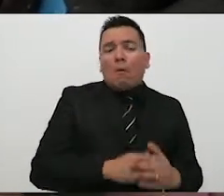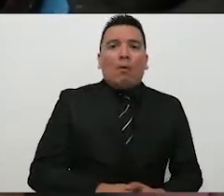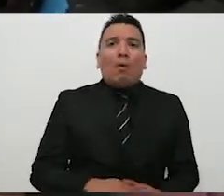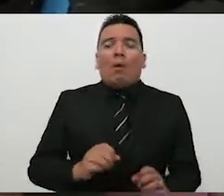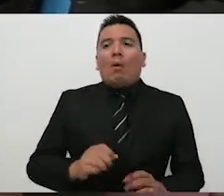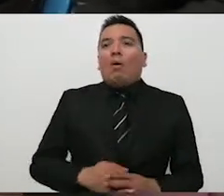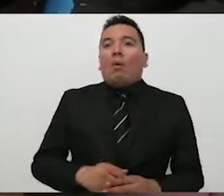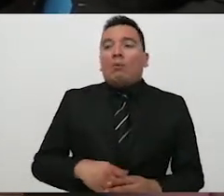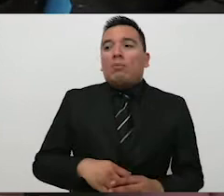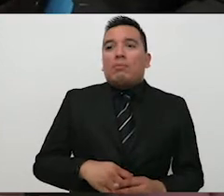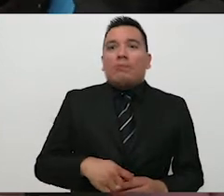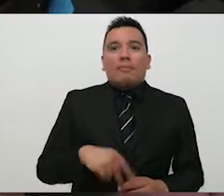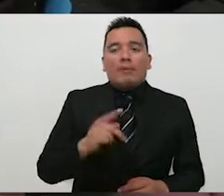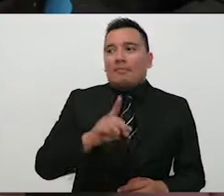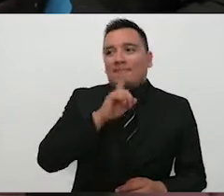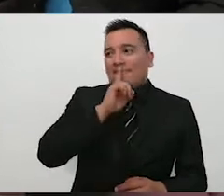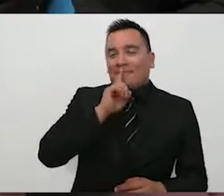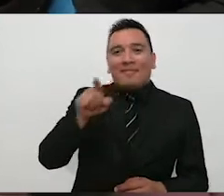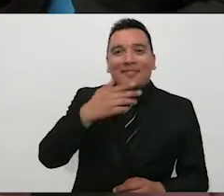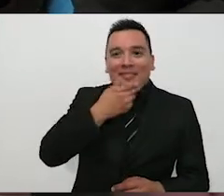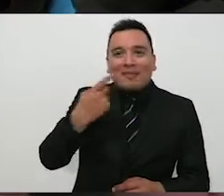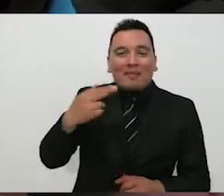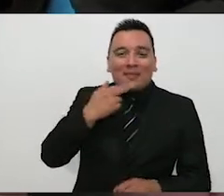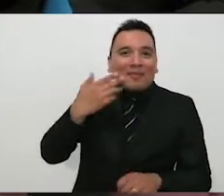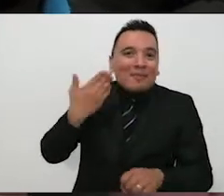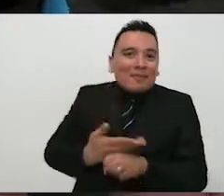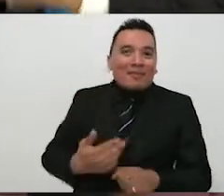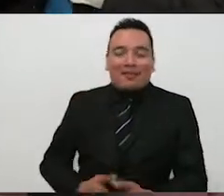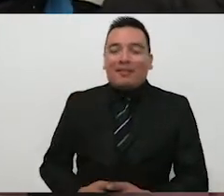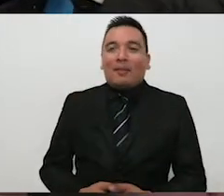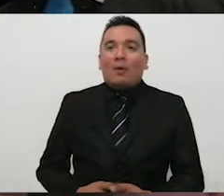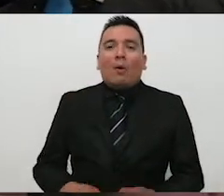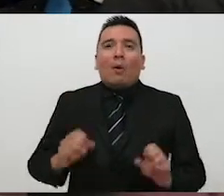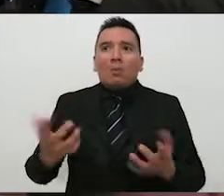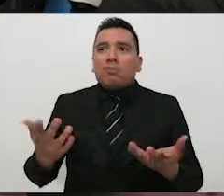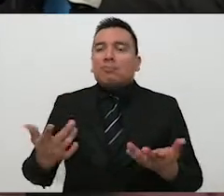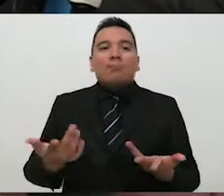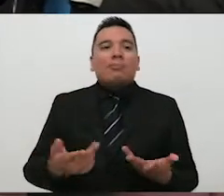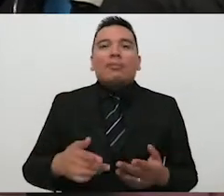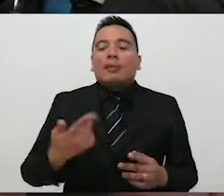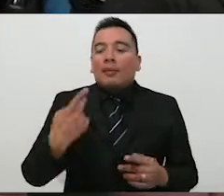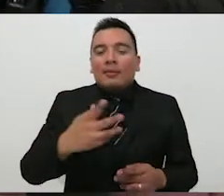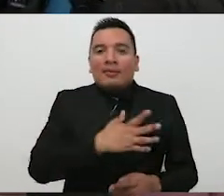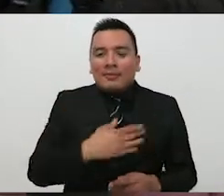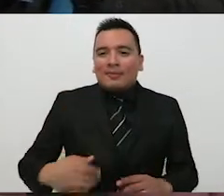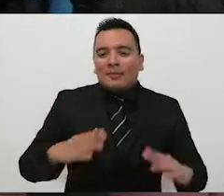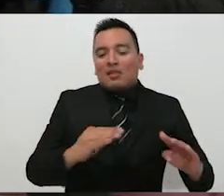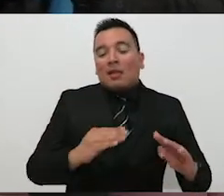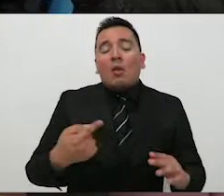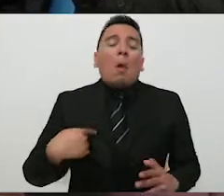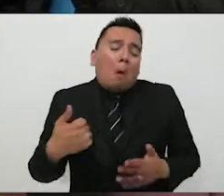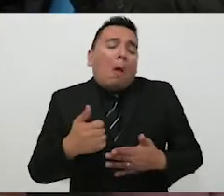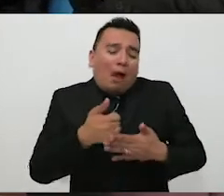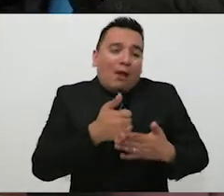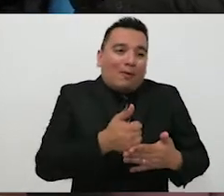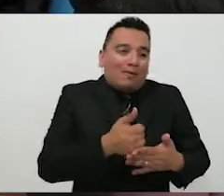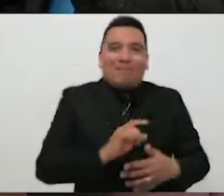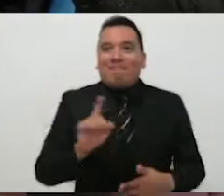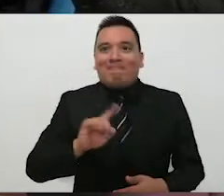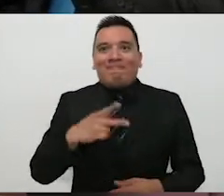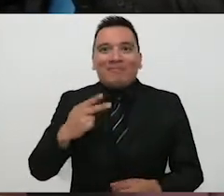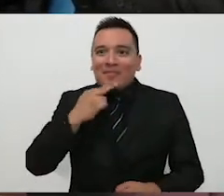tu chamba también y con los hijos también. Así es. Entonces, a veces en una edad de una generación más adulta,